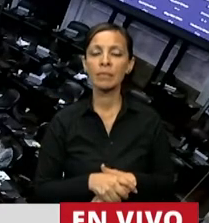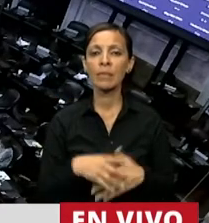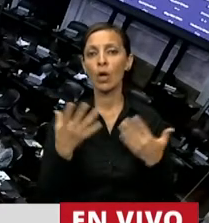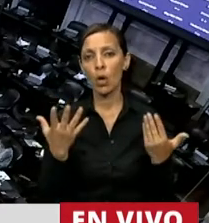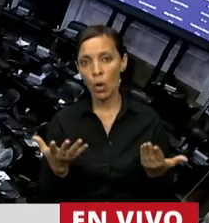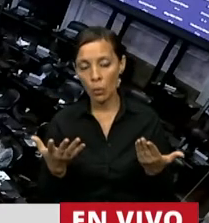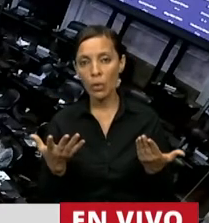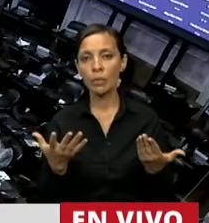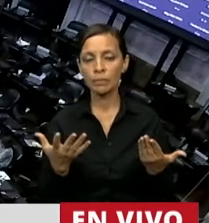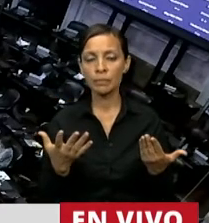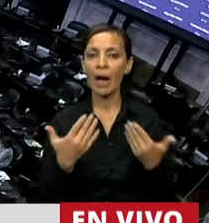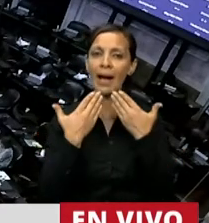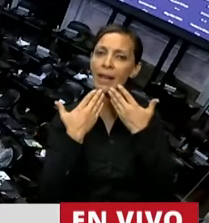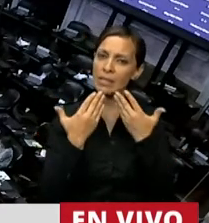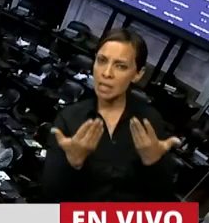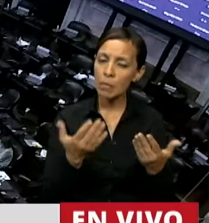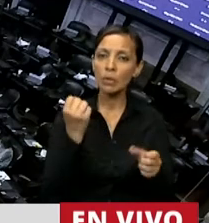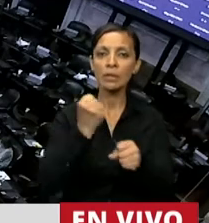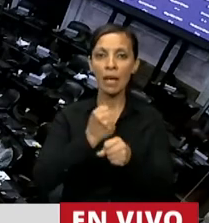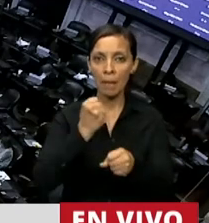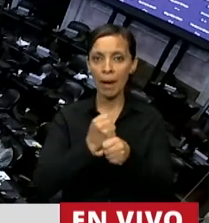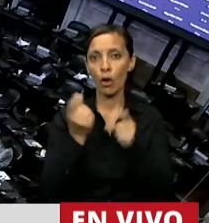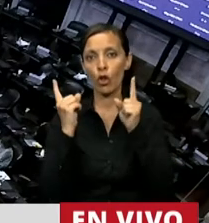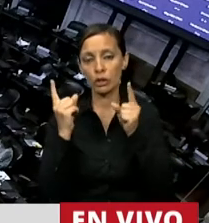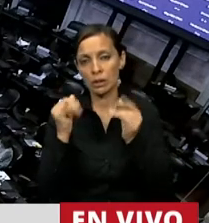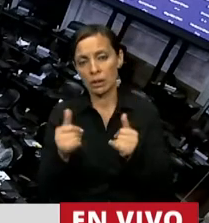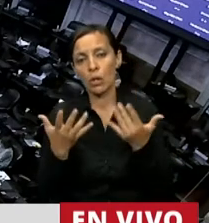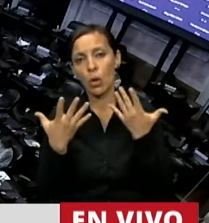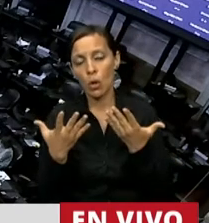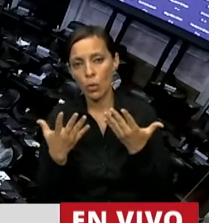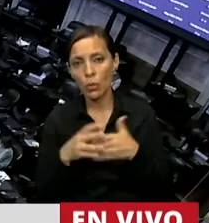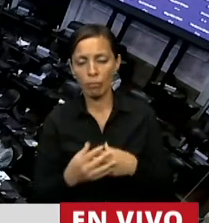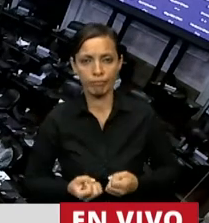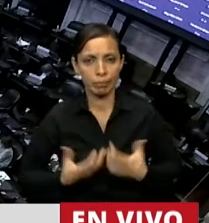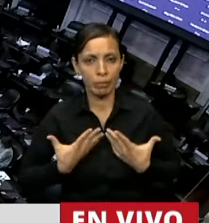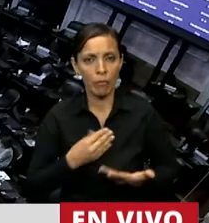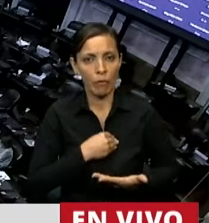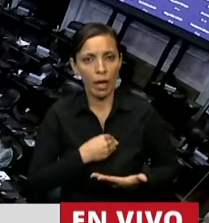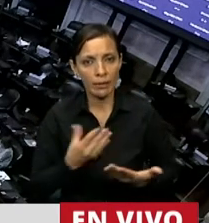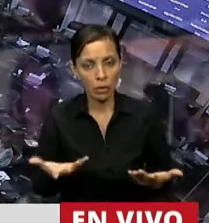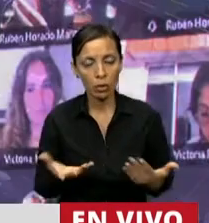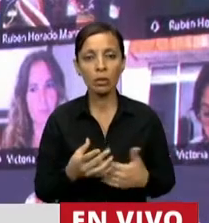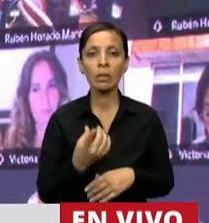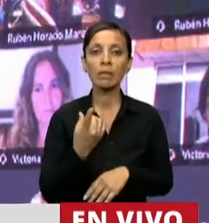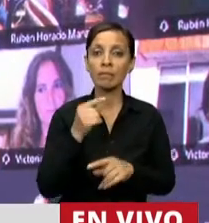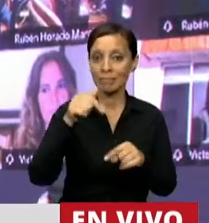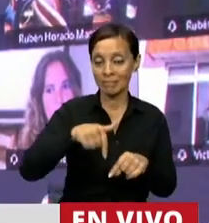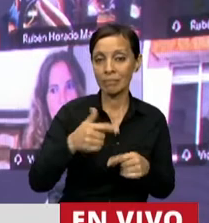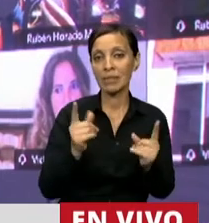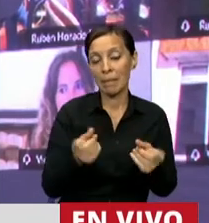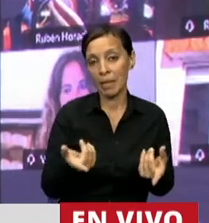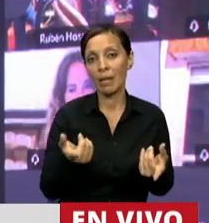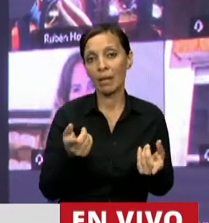supuesto que agradecemos el trabajo que hace el docente con su vocación y que en esta ocasión también